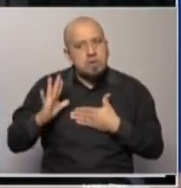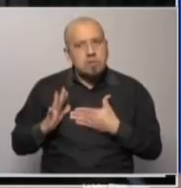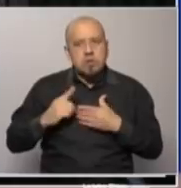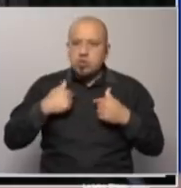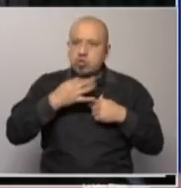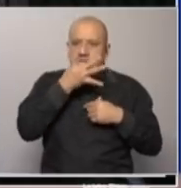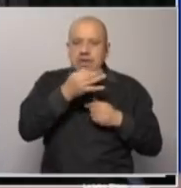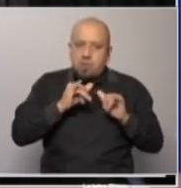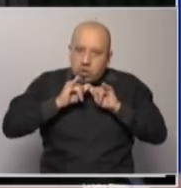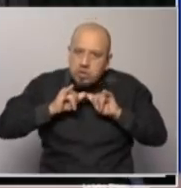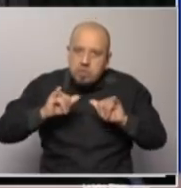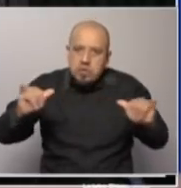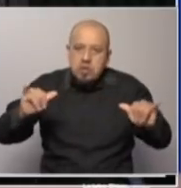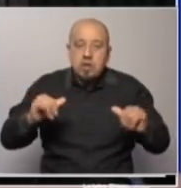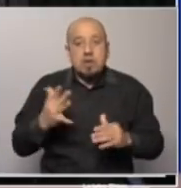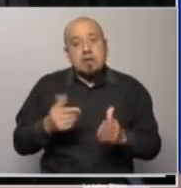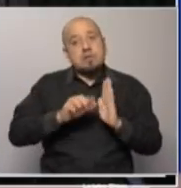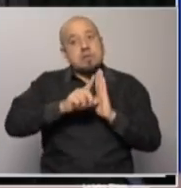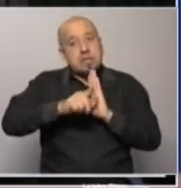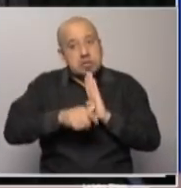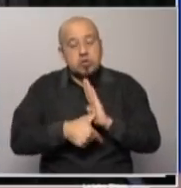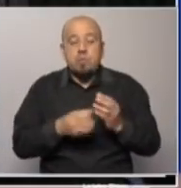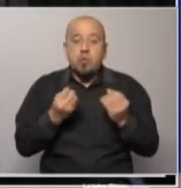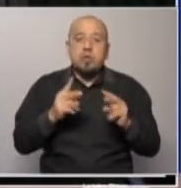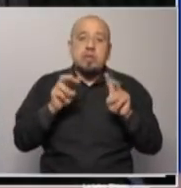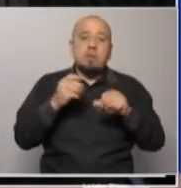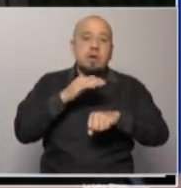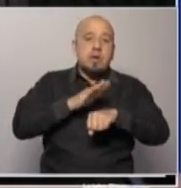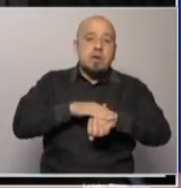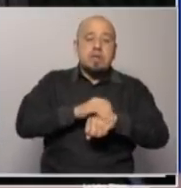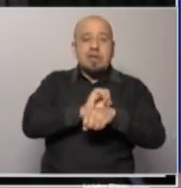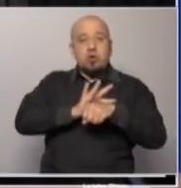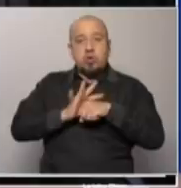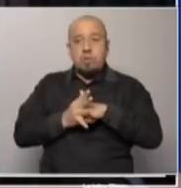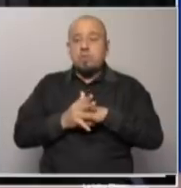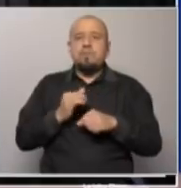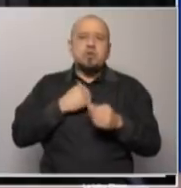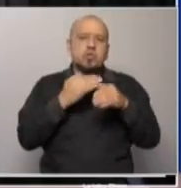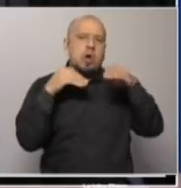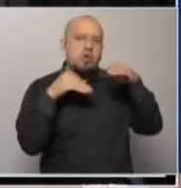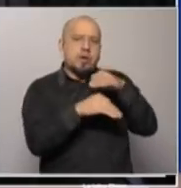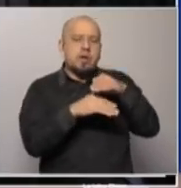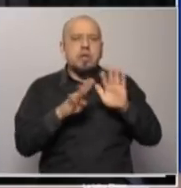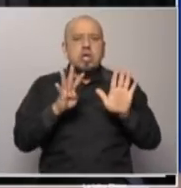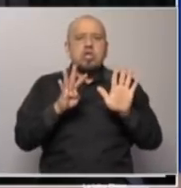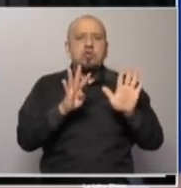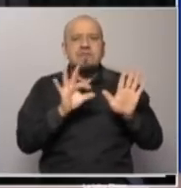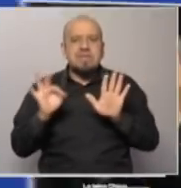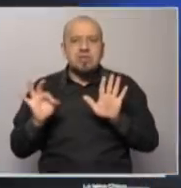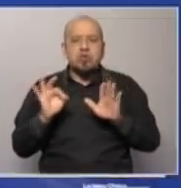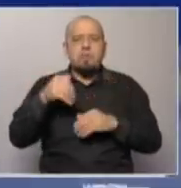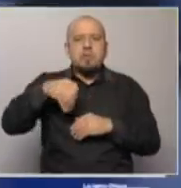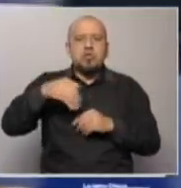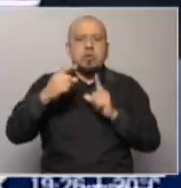por el COVID de tener un ahorro en el entorno de los 900 millones de dólares o